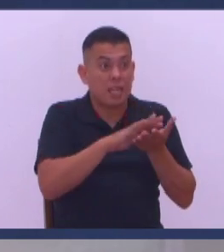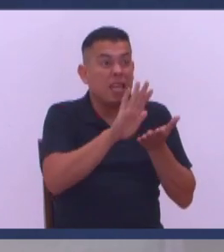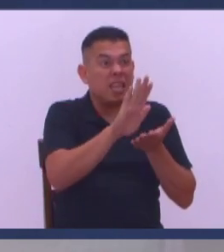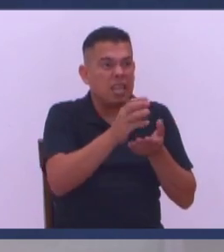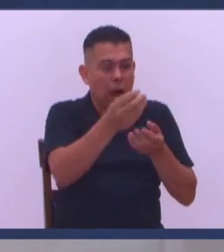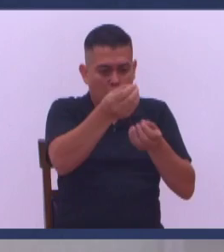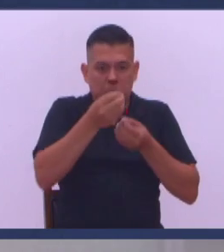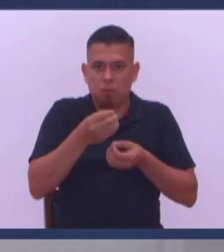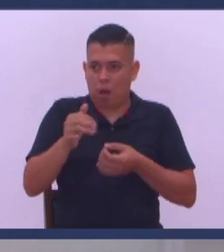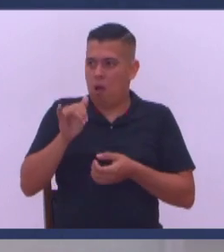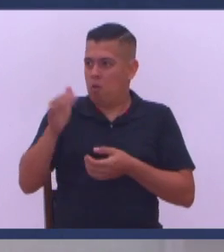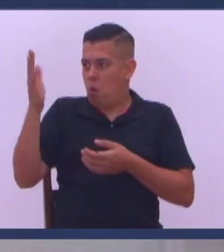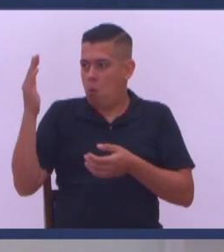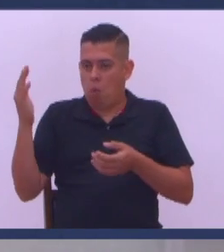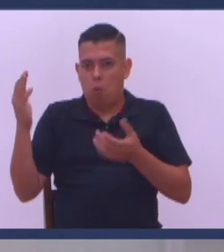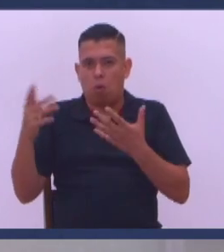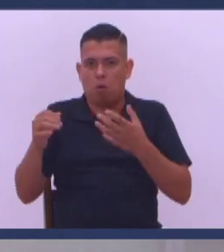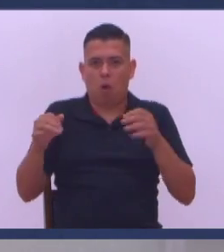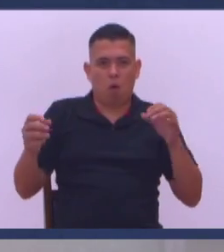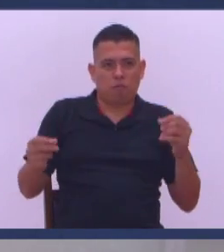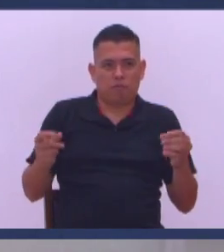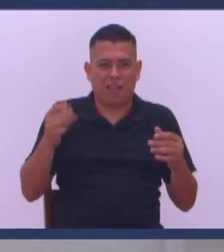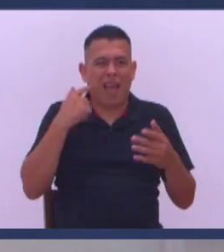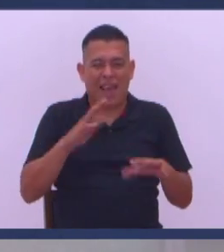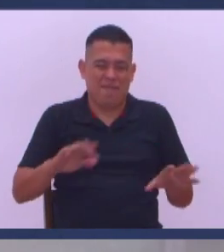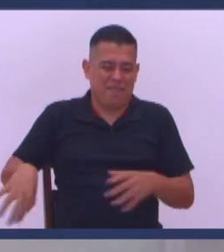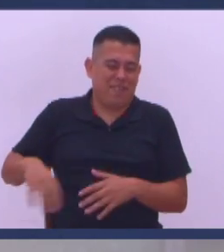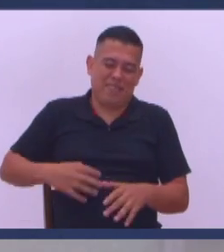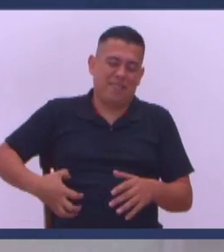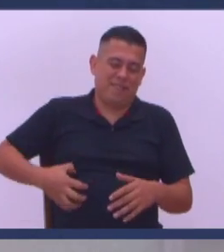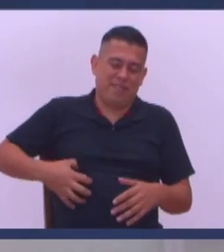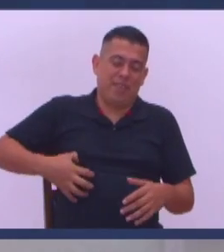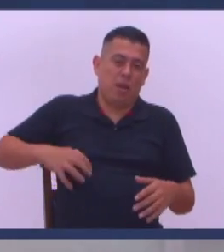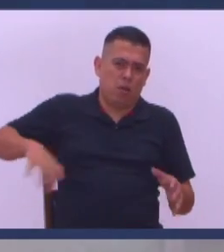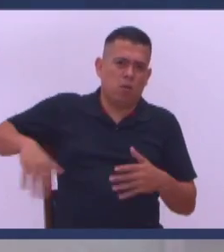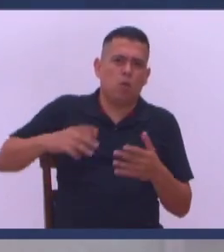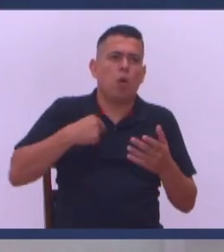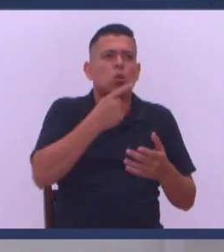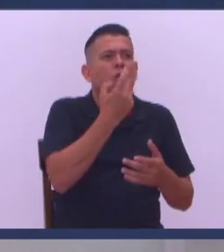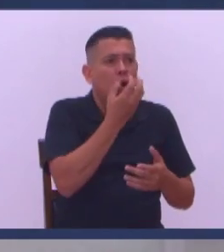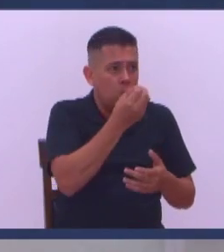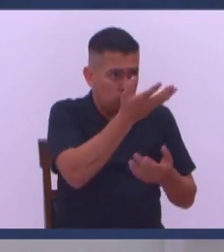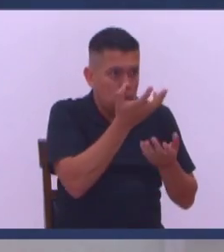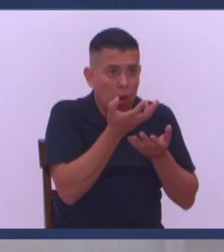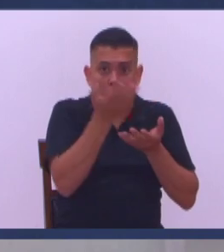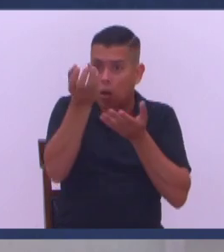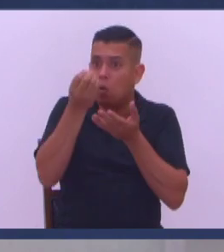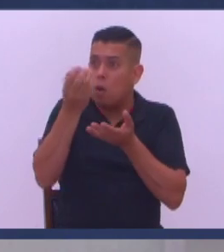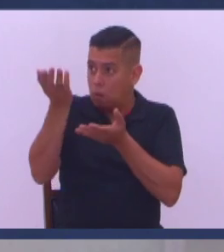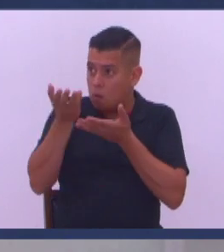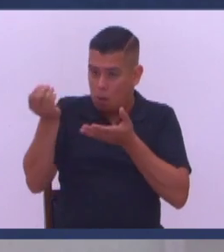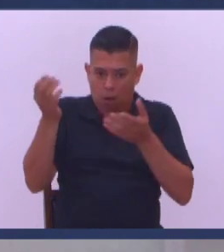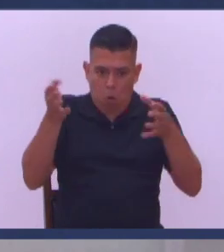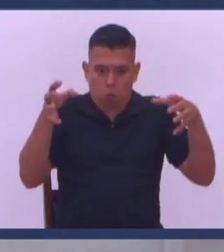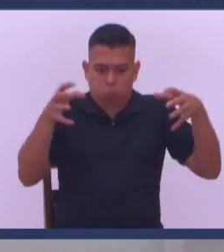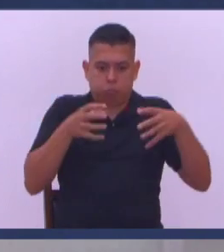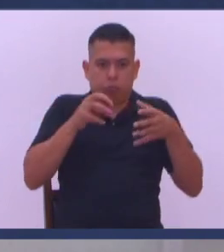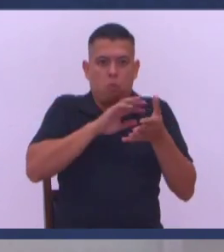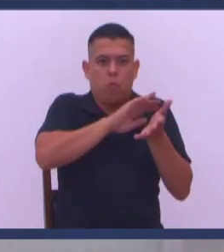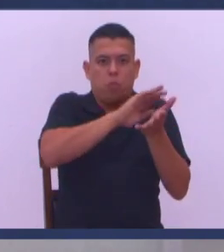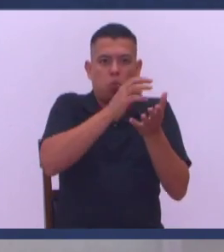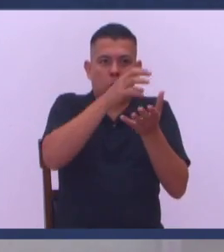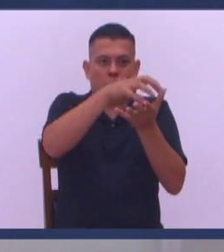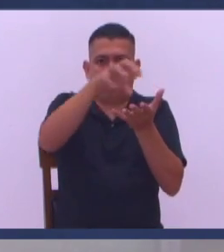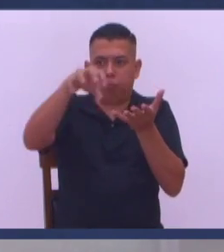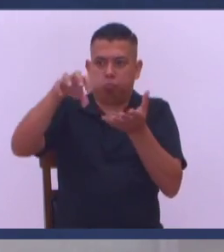Yo traje el guaro Yo traje la mujer Yo traje la música ¿Cómo son las fiestas De traje? Así son Hoy resulta Que estamos